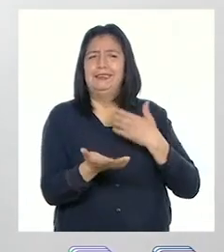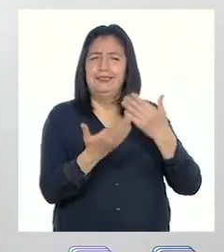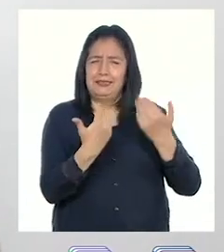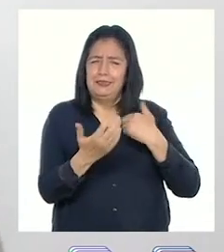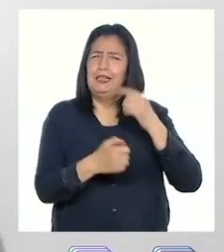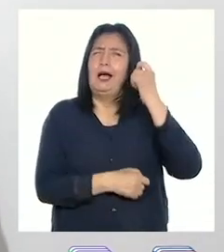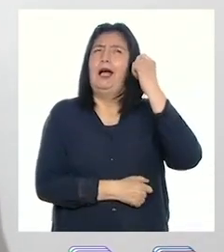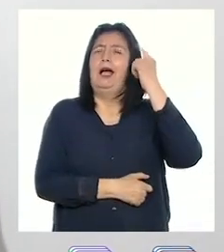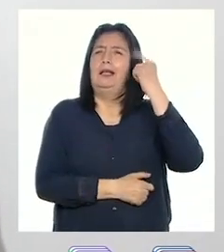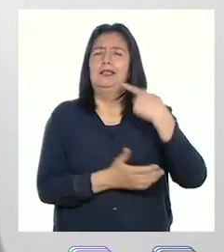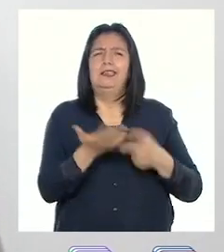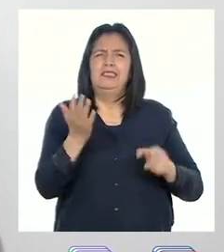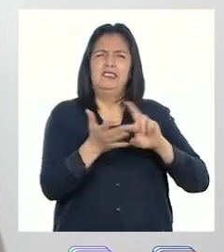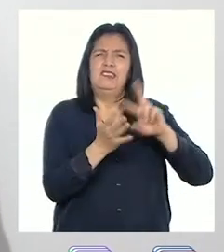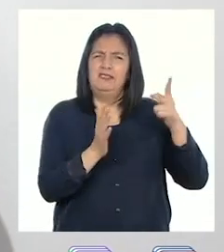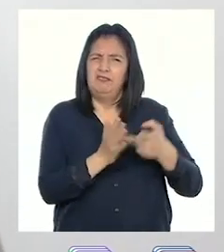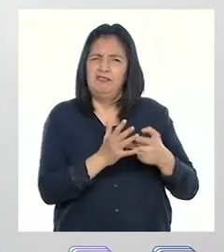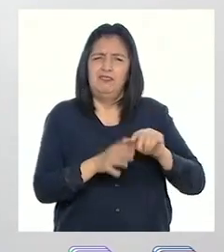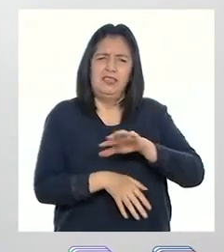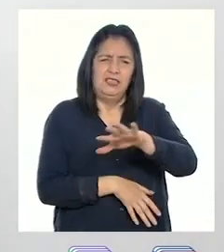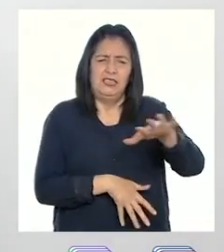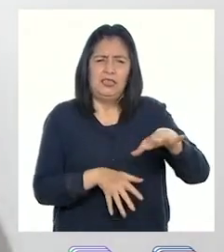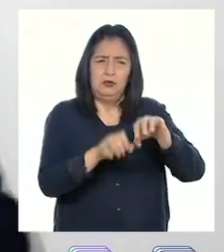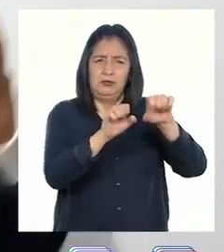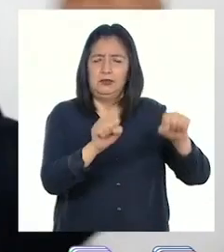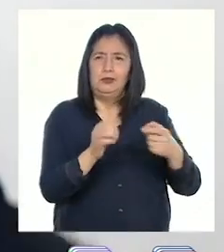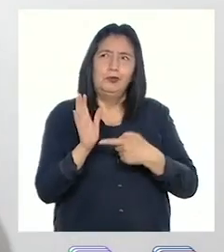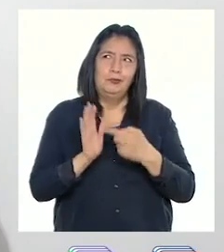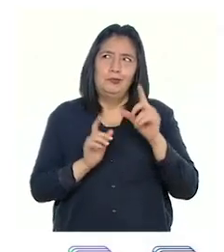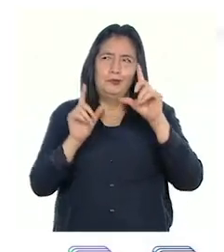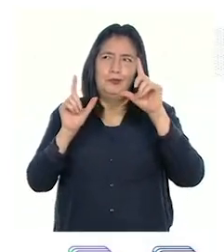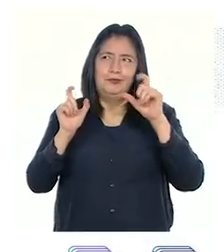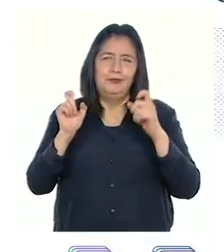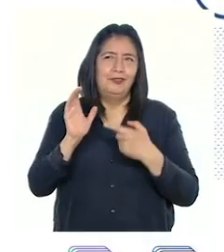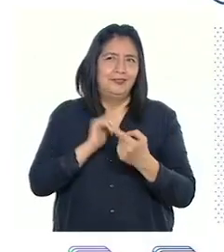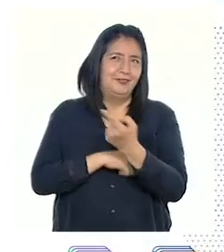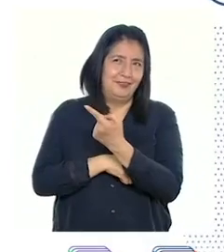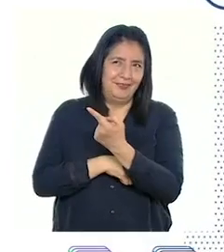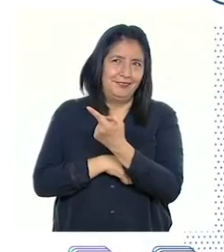entender lo que era un ecosistema con una imagen como esta.